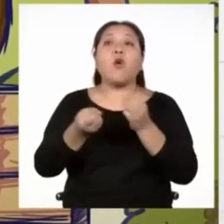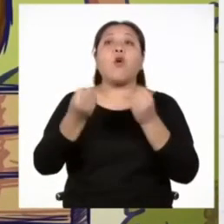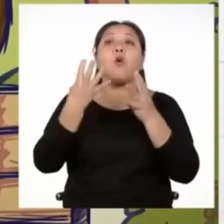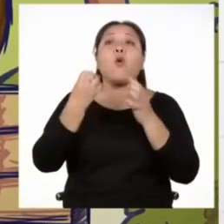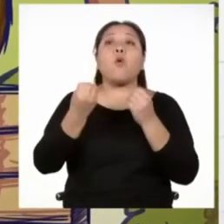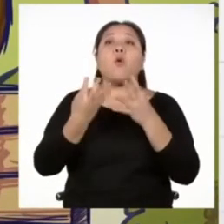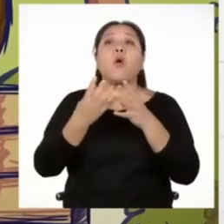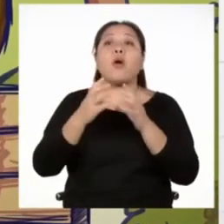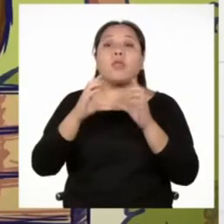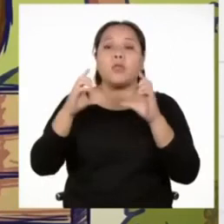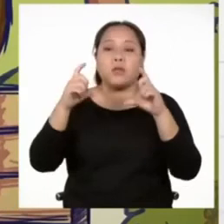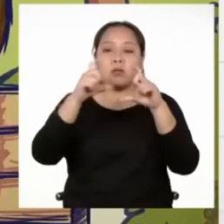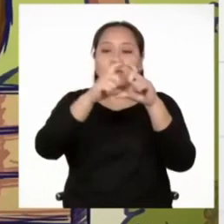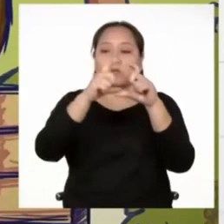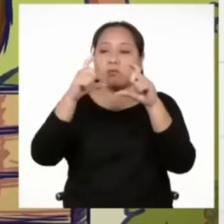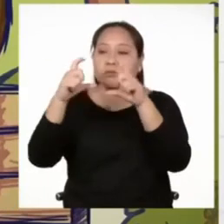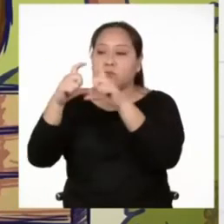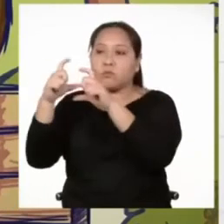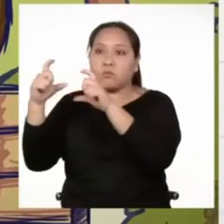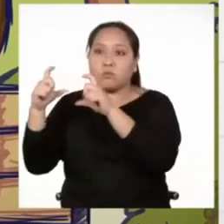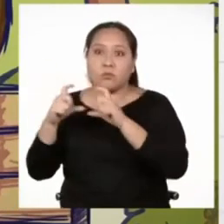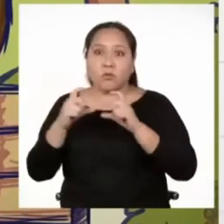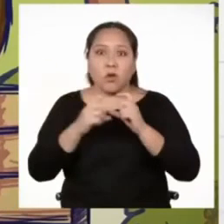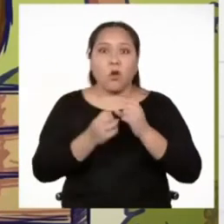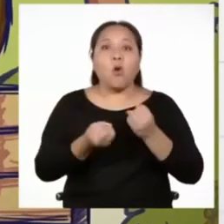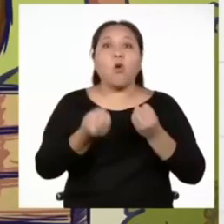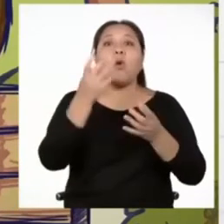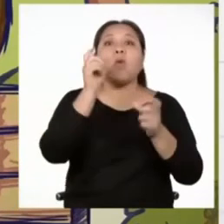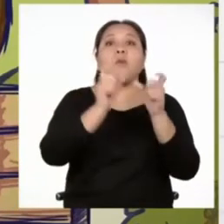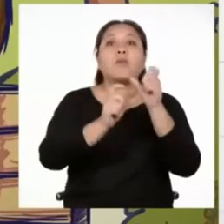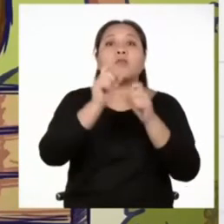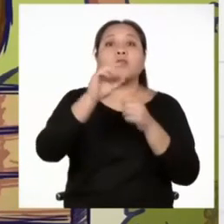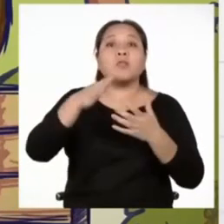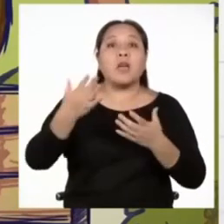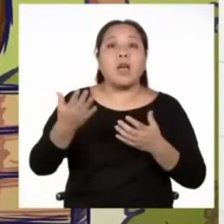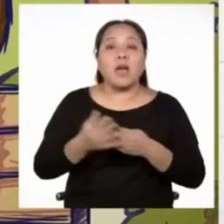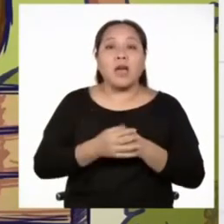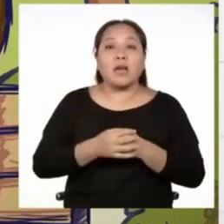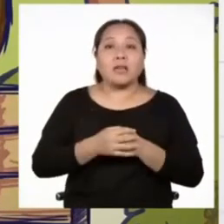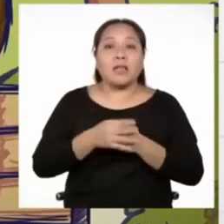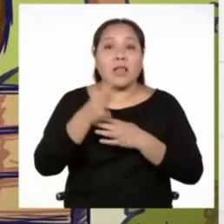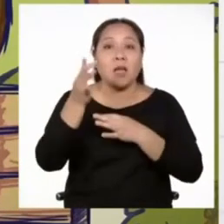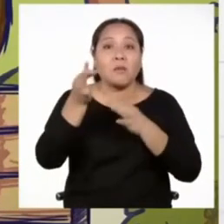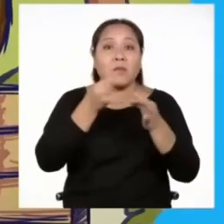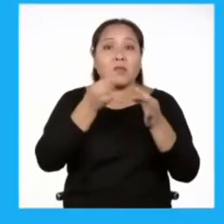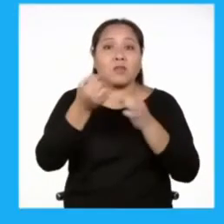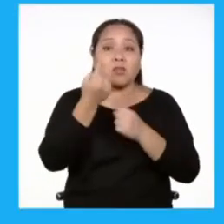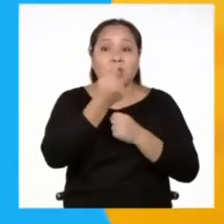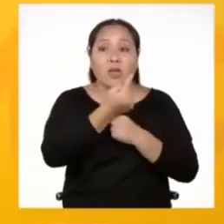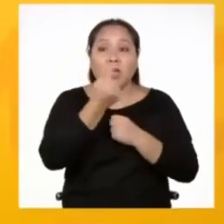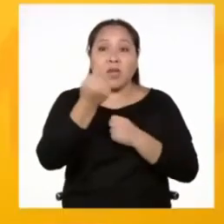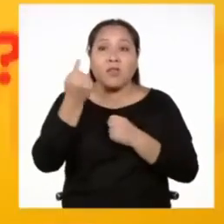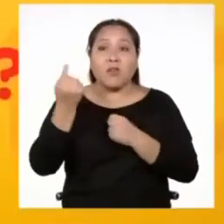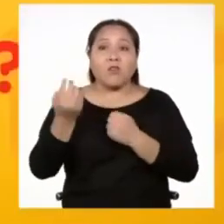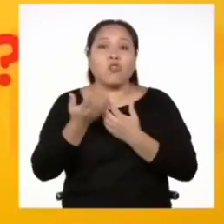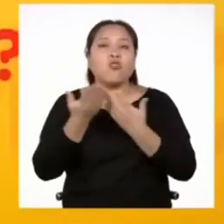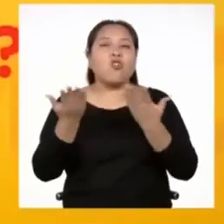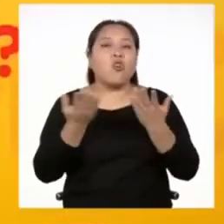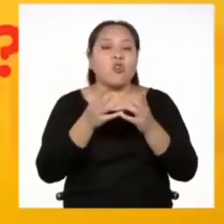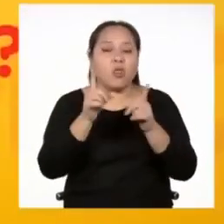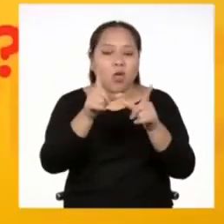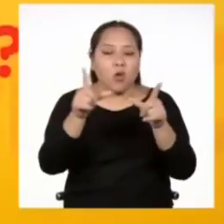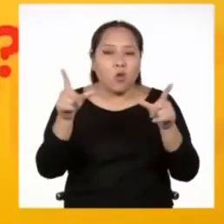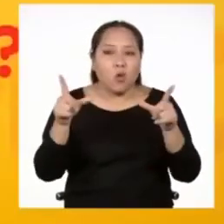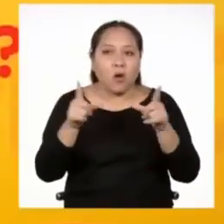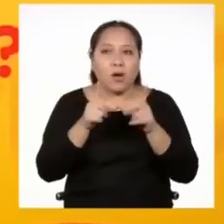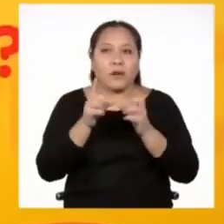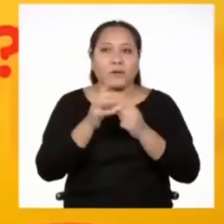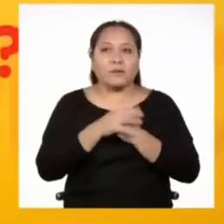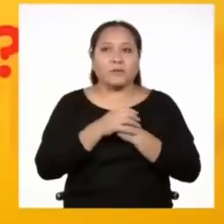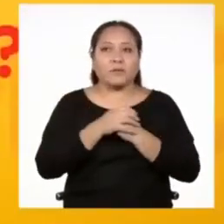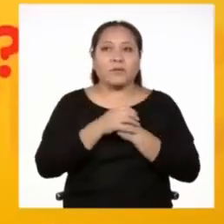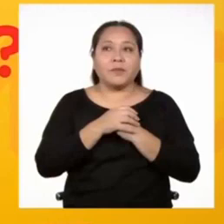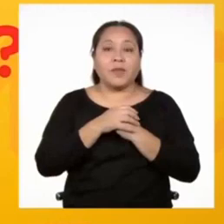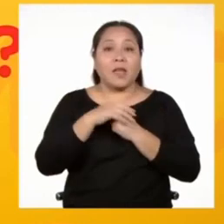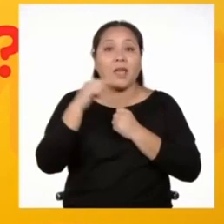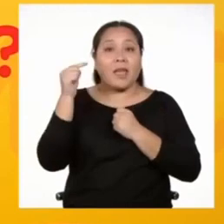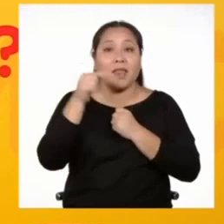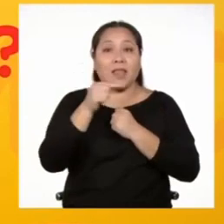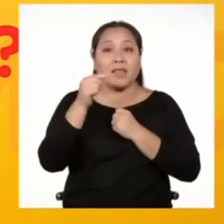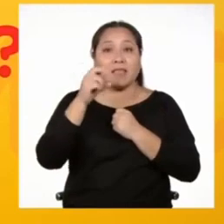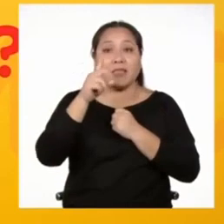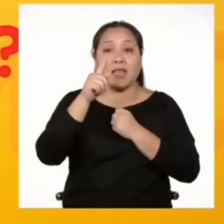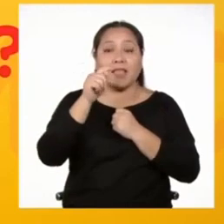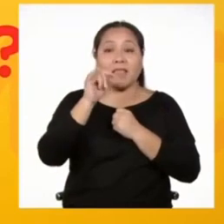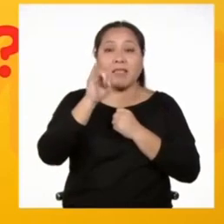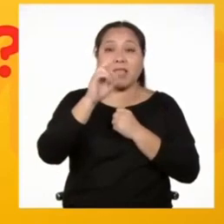se compone, cuántos personajes hay, la descripción de estos personajes y dónde están. En esta tira